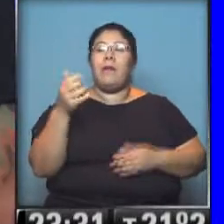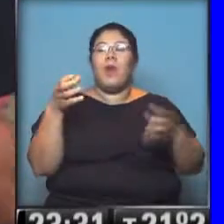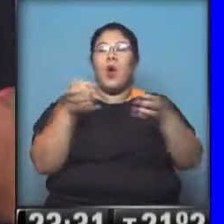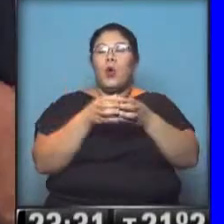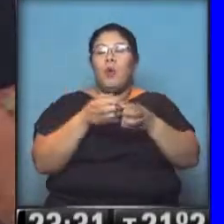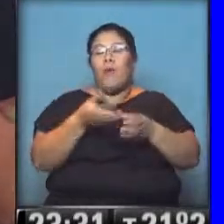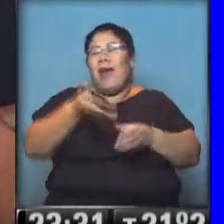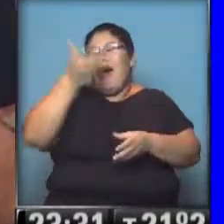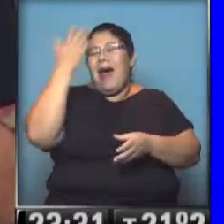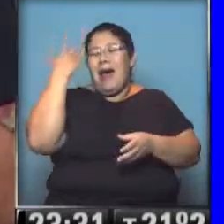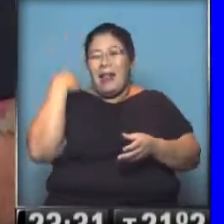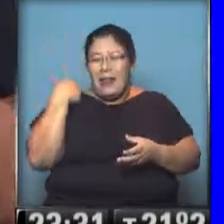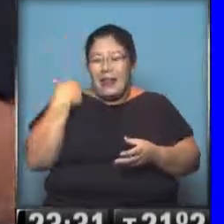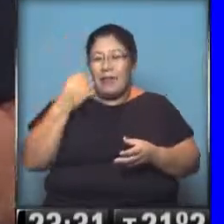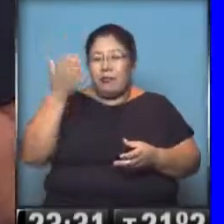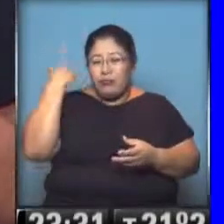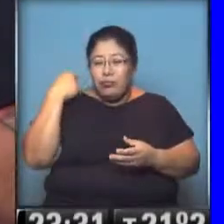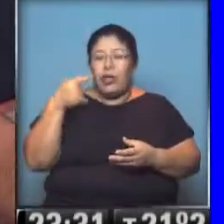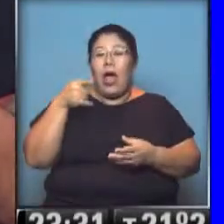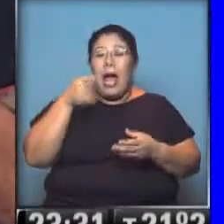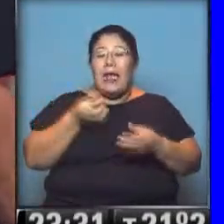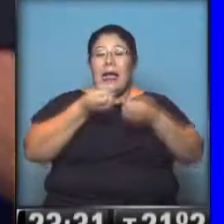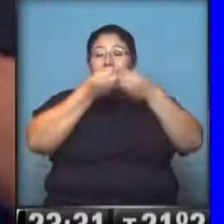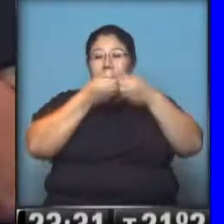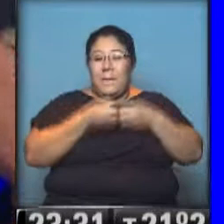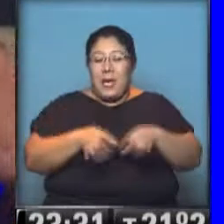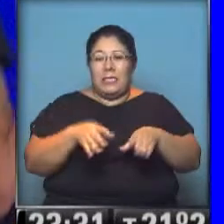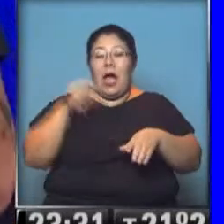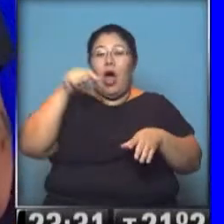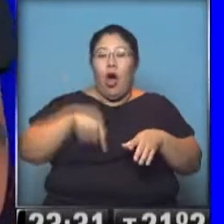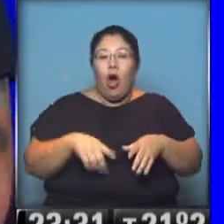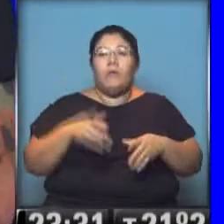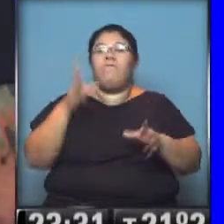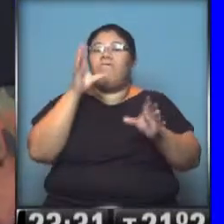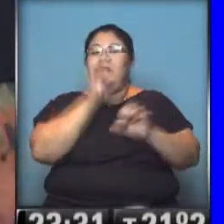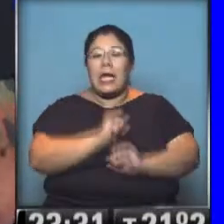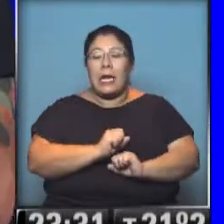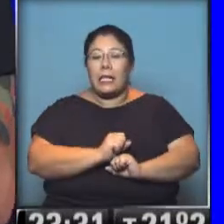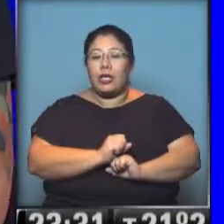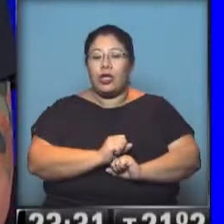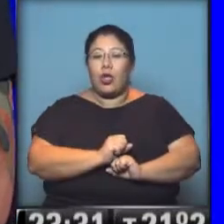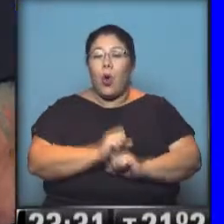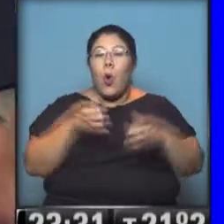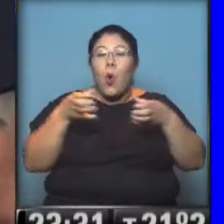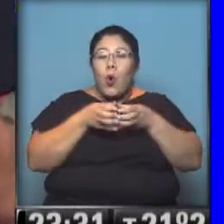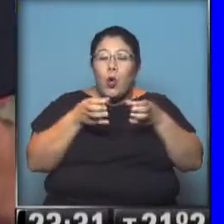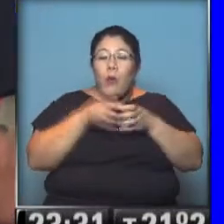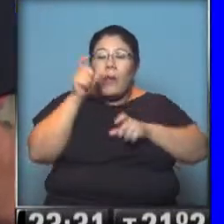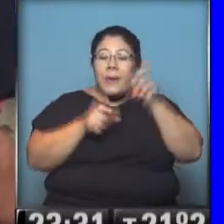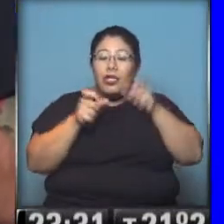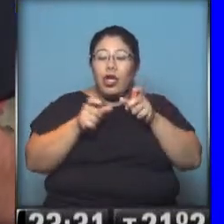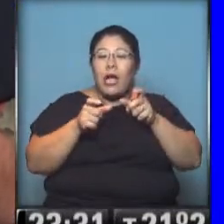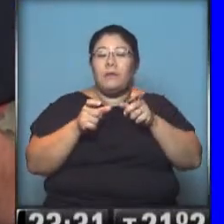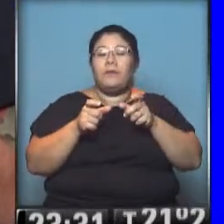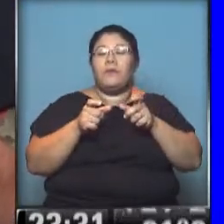Argentina. Con ese archivo, el comando ludista, que es un comando misterioso, armó este alucinante